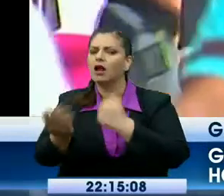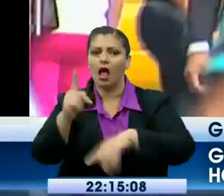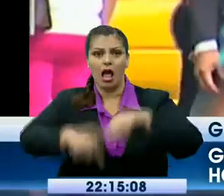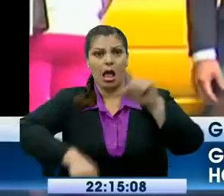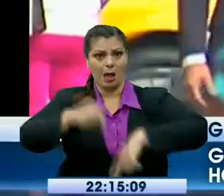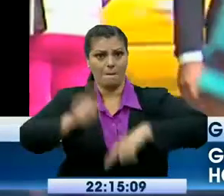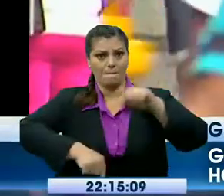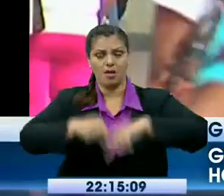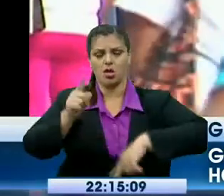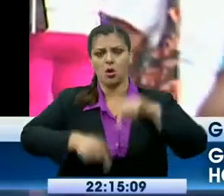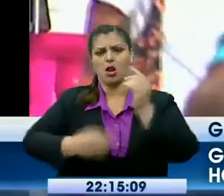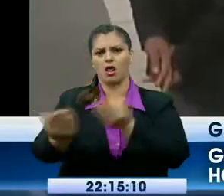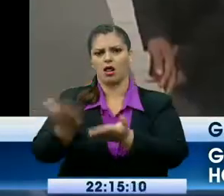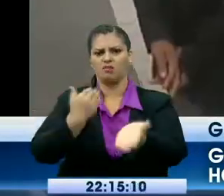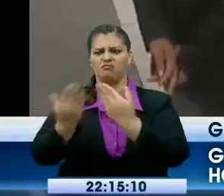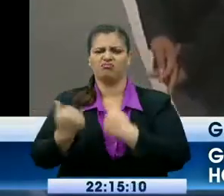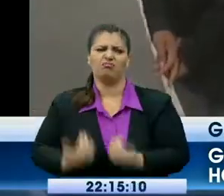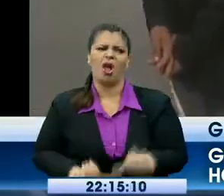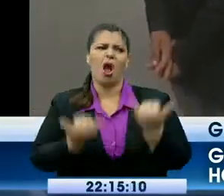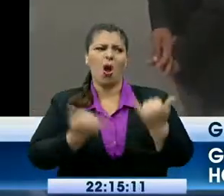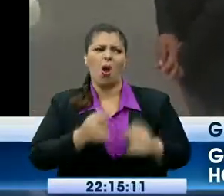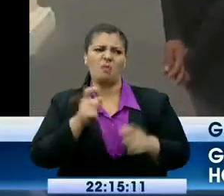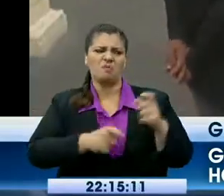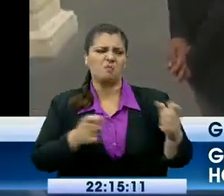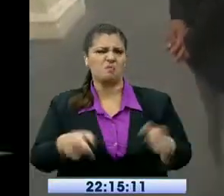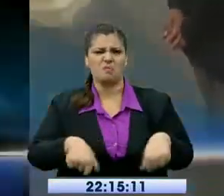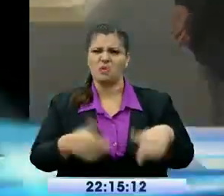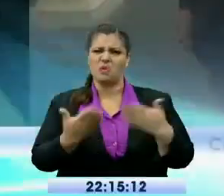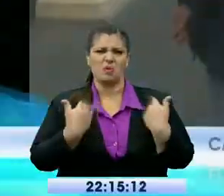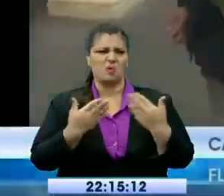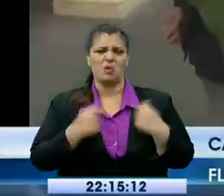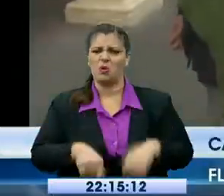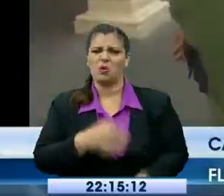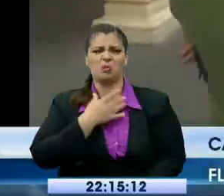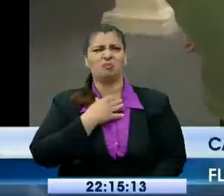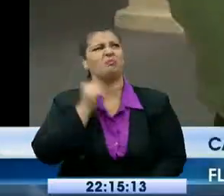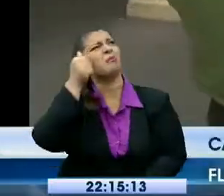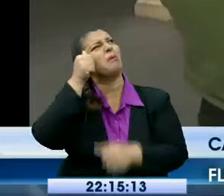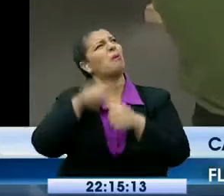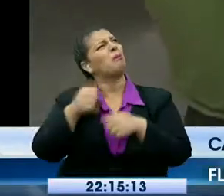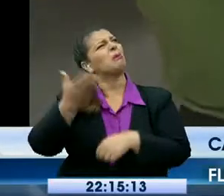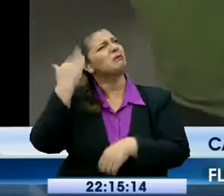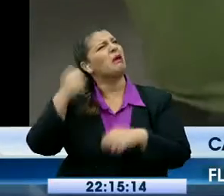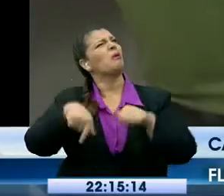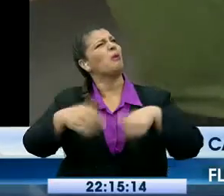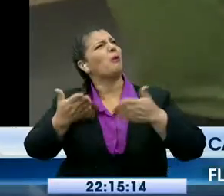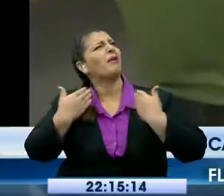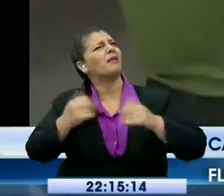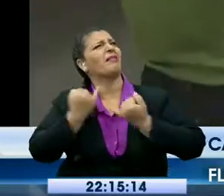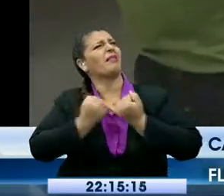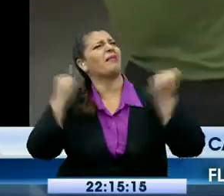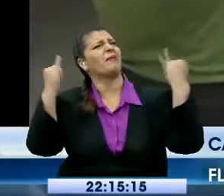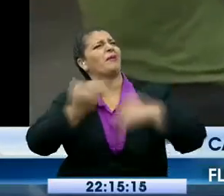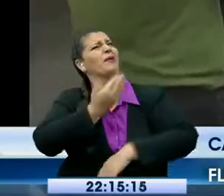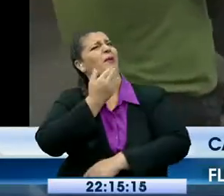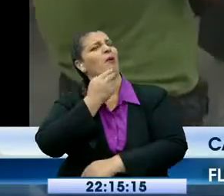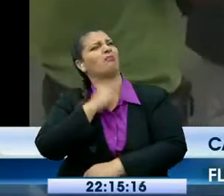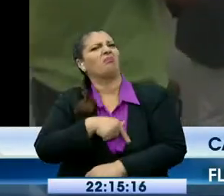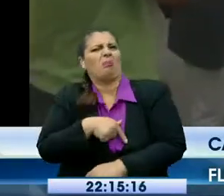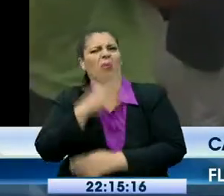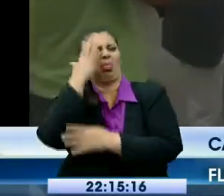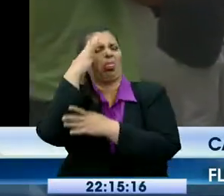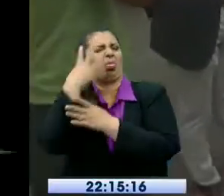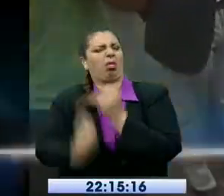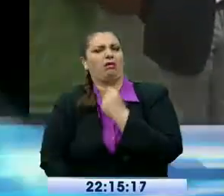amigos estos días, la gente no valora la libertad, todo lo que significa el término de libertad. Yo hago jazz latino, entonces